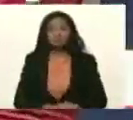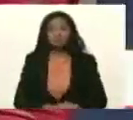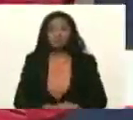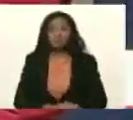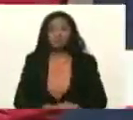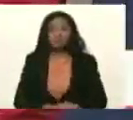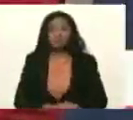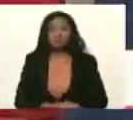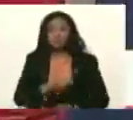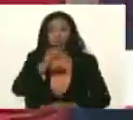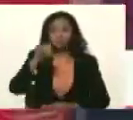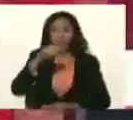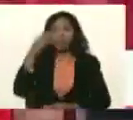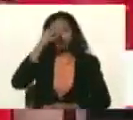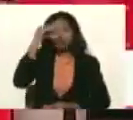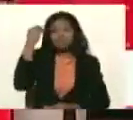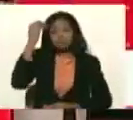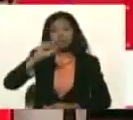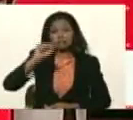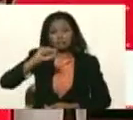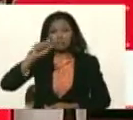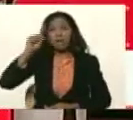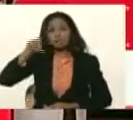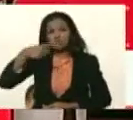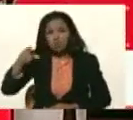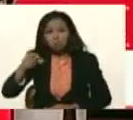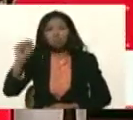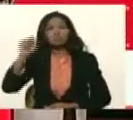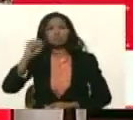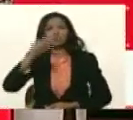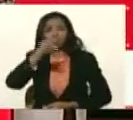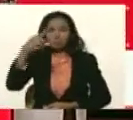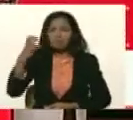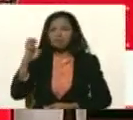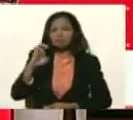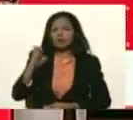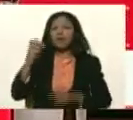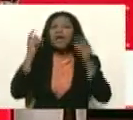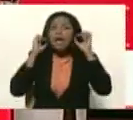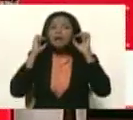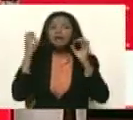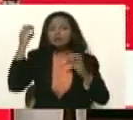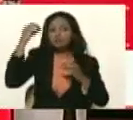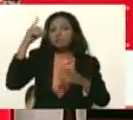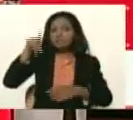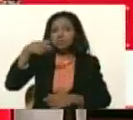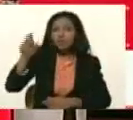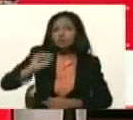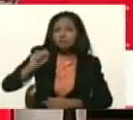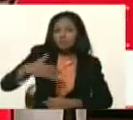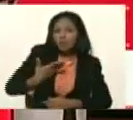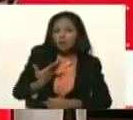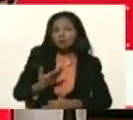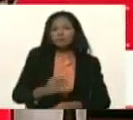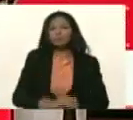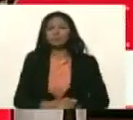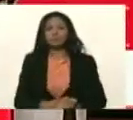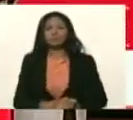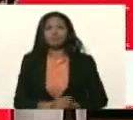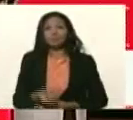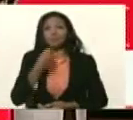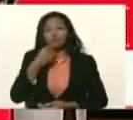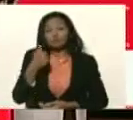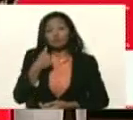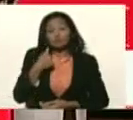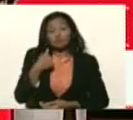¿Ustedes creen que se pueda? Sí. ¿Tú crees, Erika, que se pueda? Bueno, yo